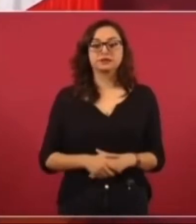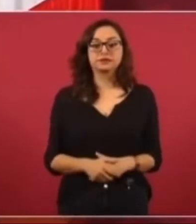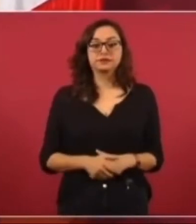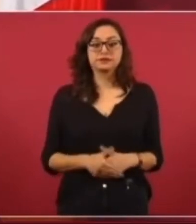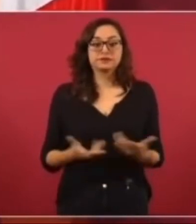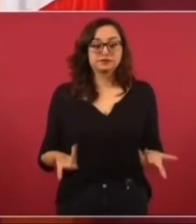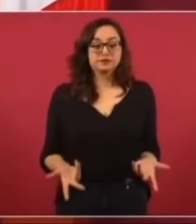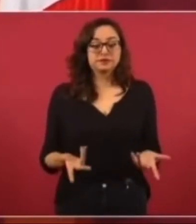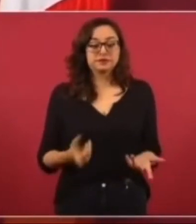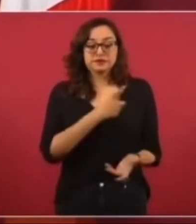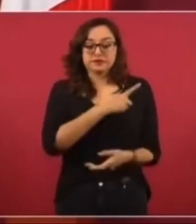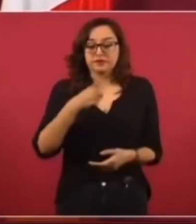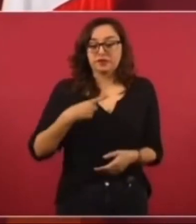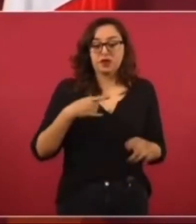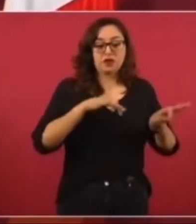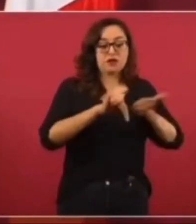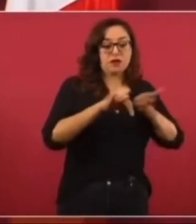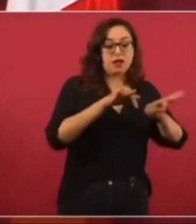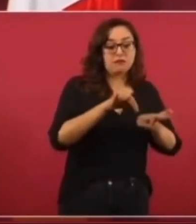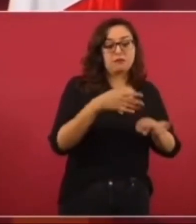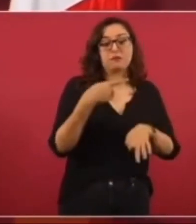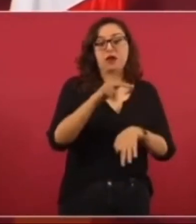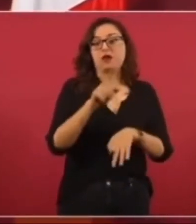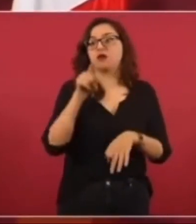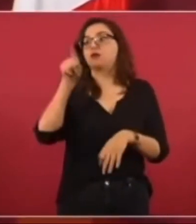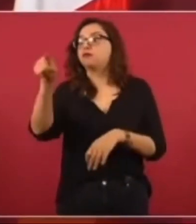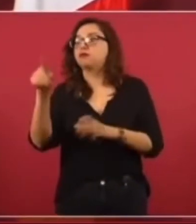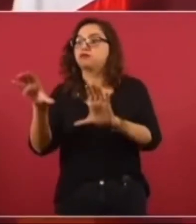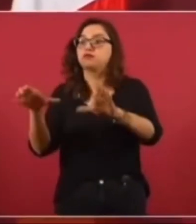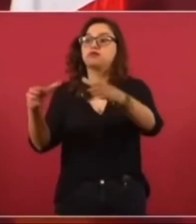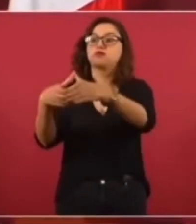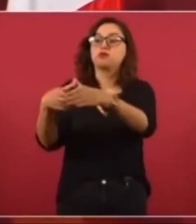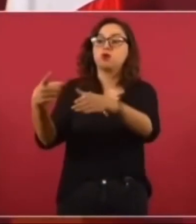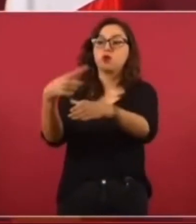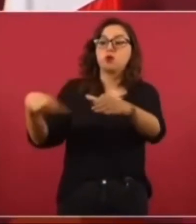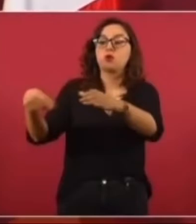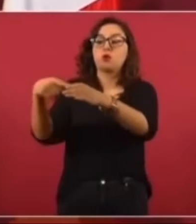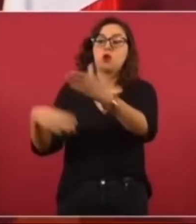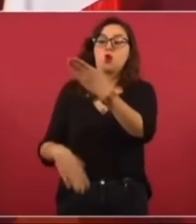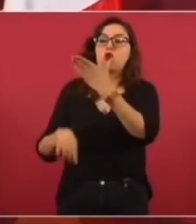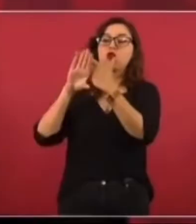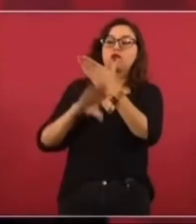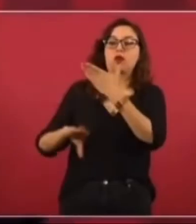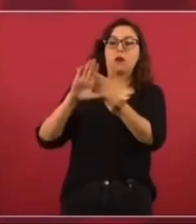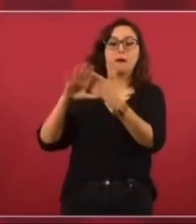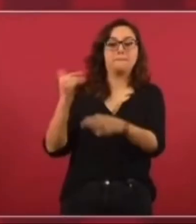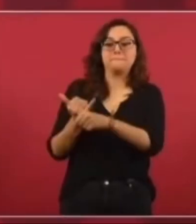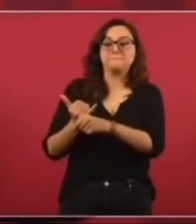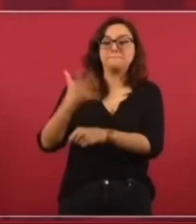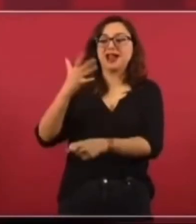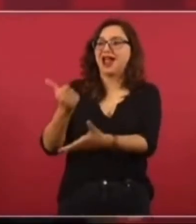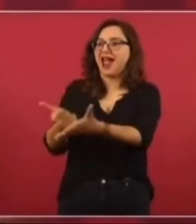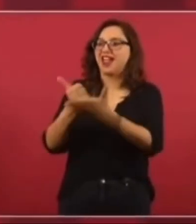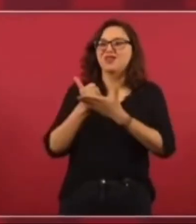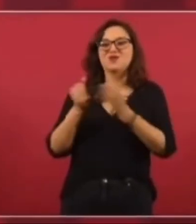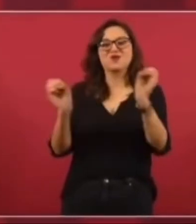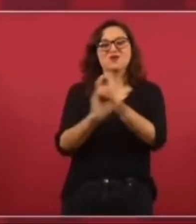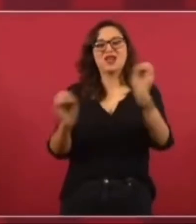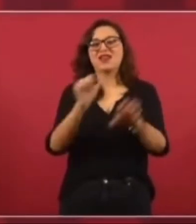bloque opositor que no ayuda en nada.